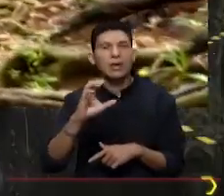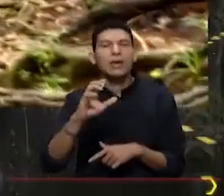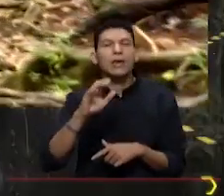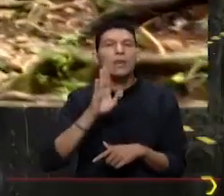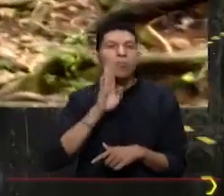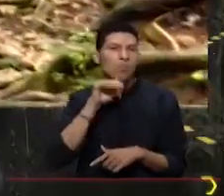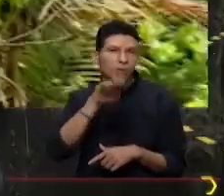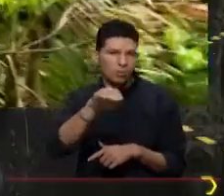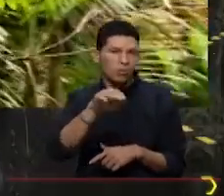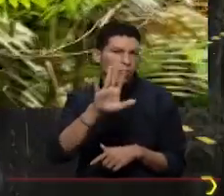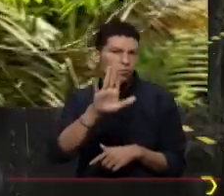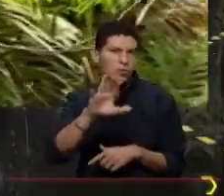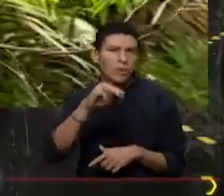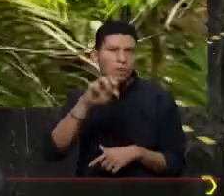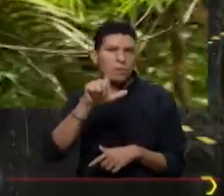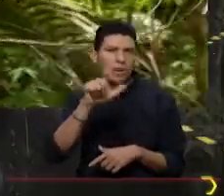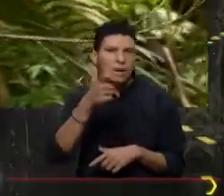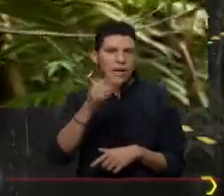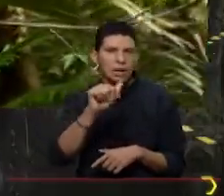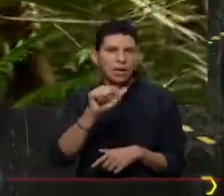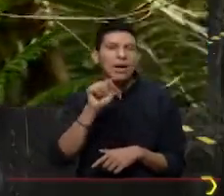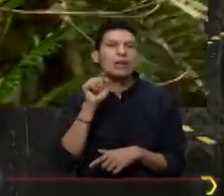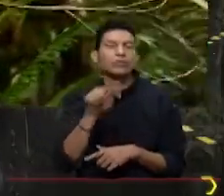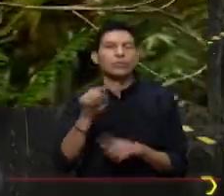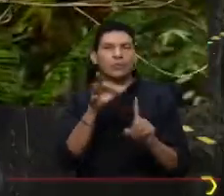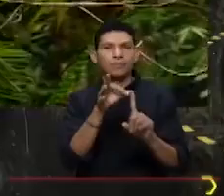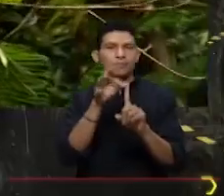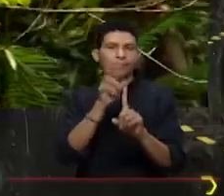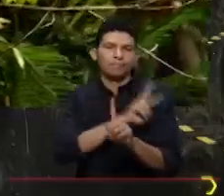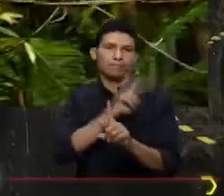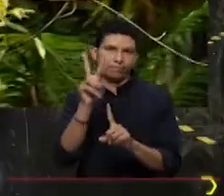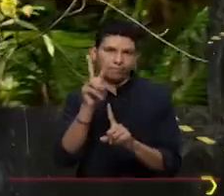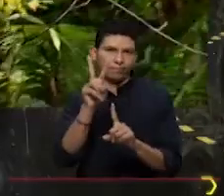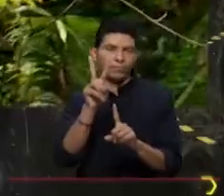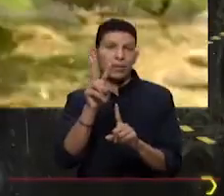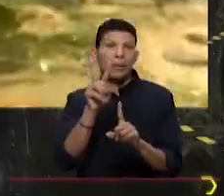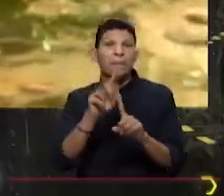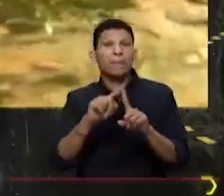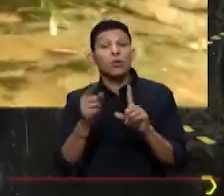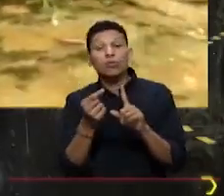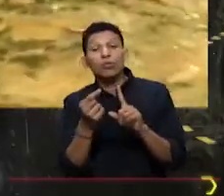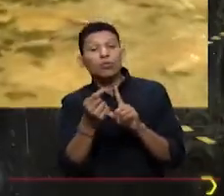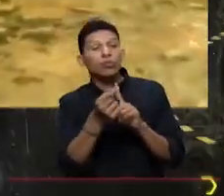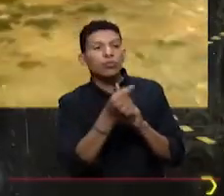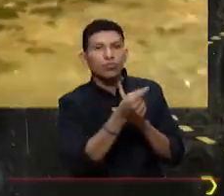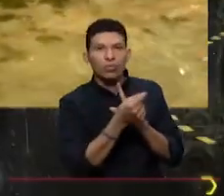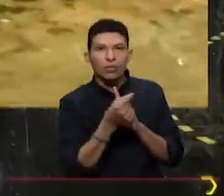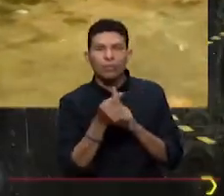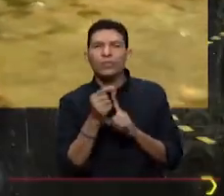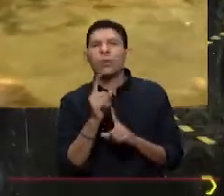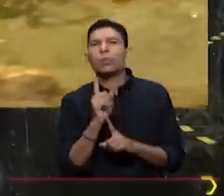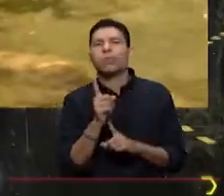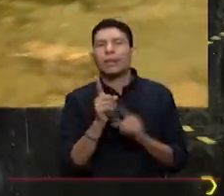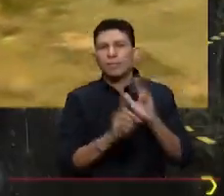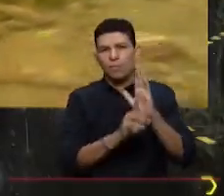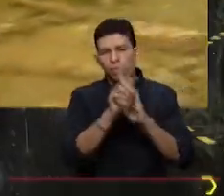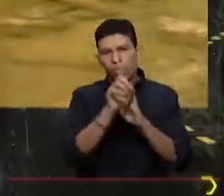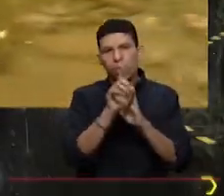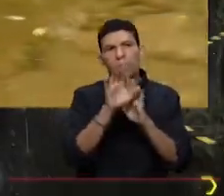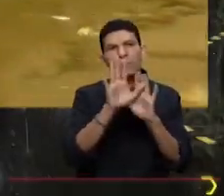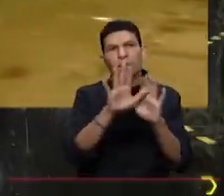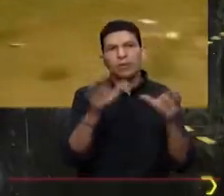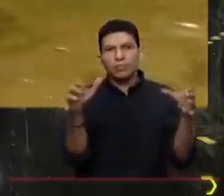es el nombre completo, solamente es zona Valle del Cauca, pero hacia los lados, hacia los límites, se está desarrollando